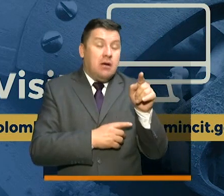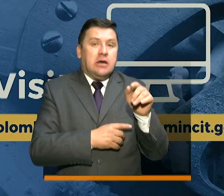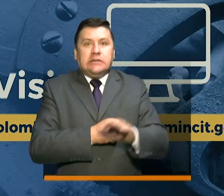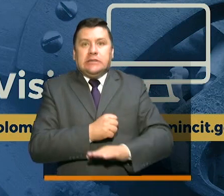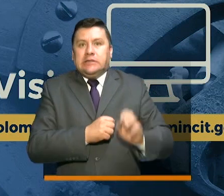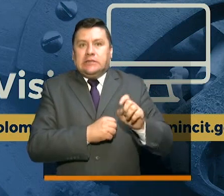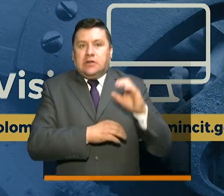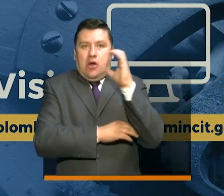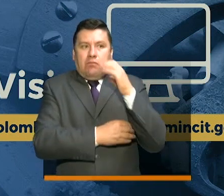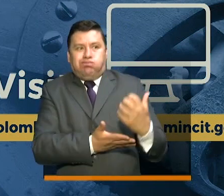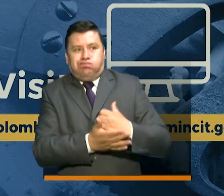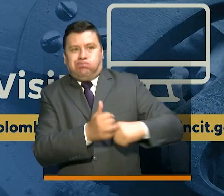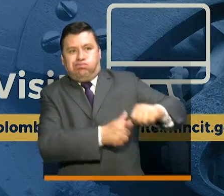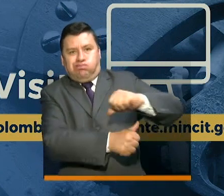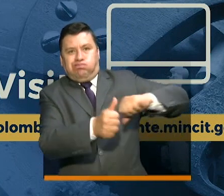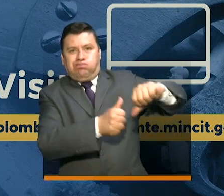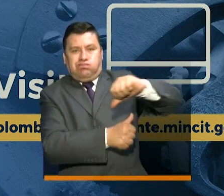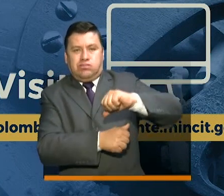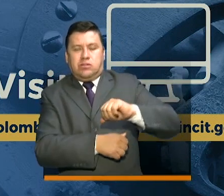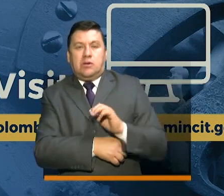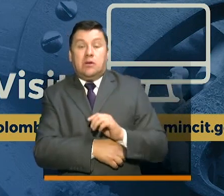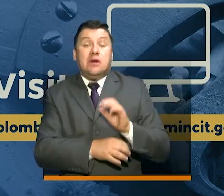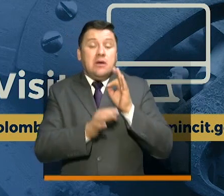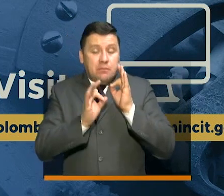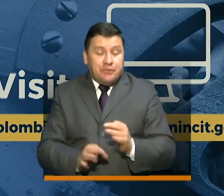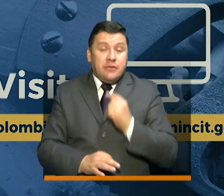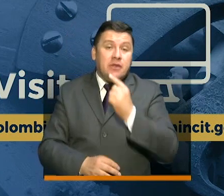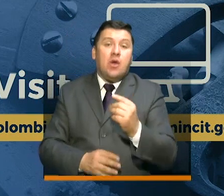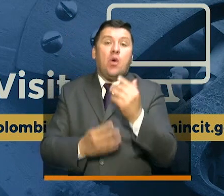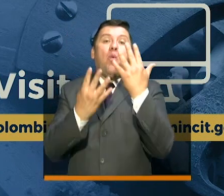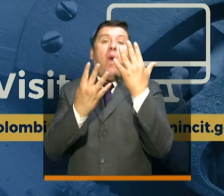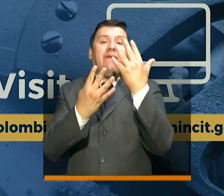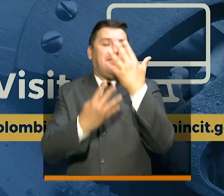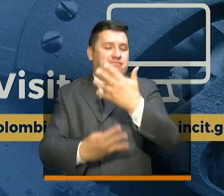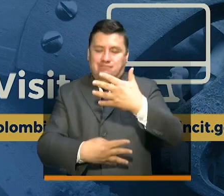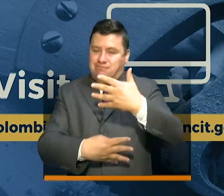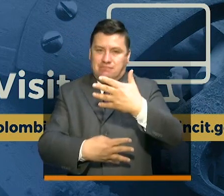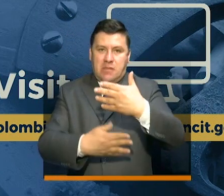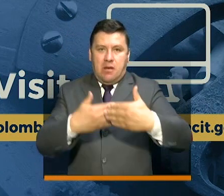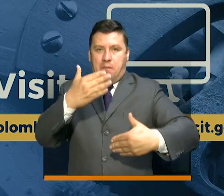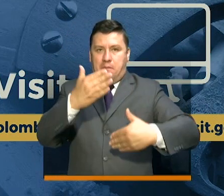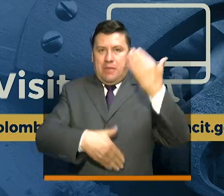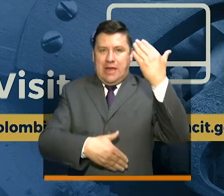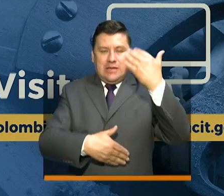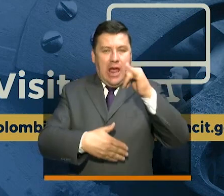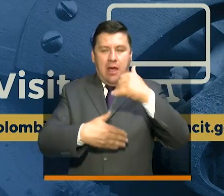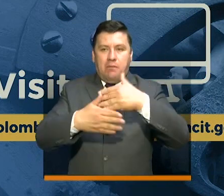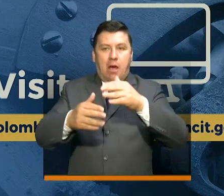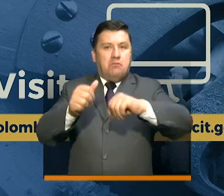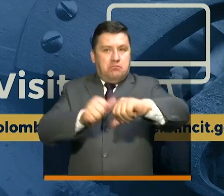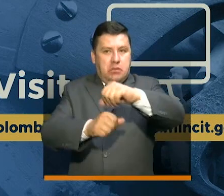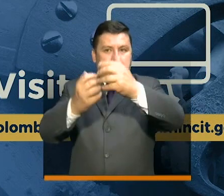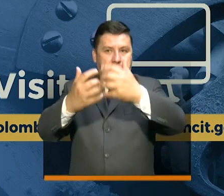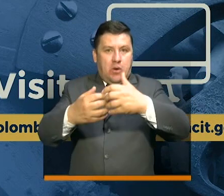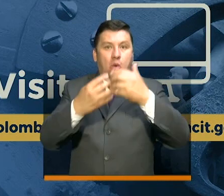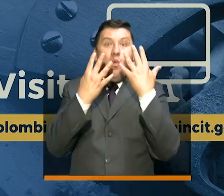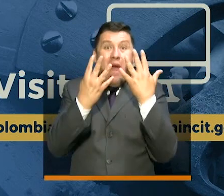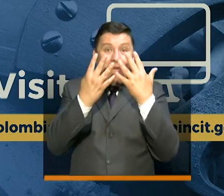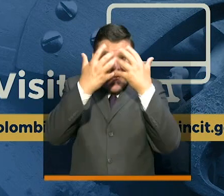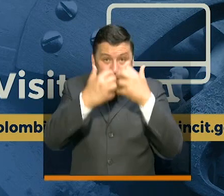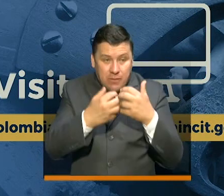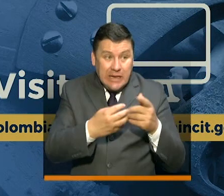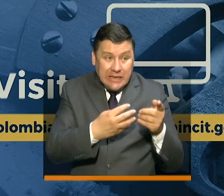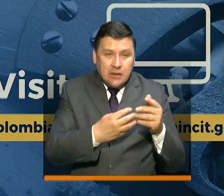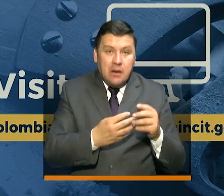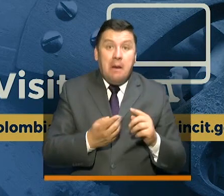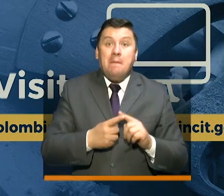Únicamente estamos diciendo que estos nueve sectores podrían arrancar a producir. Pero es muy importante señalar que eso